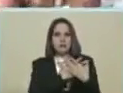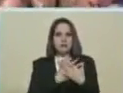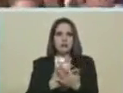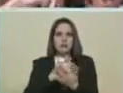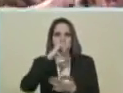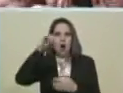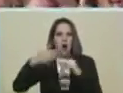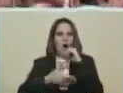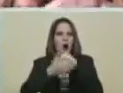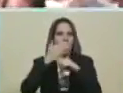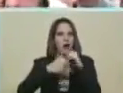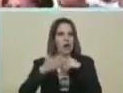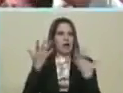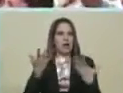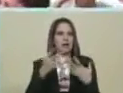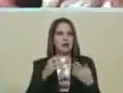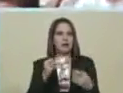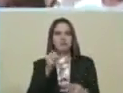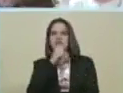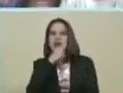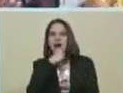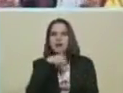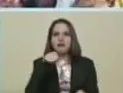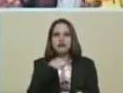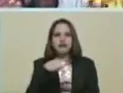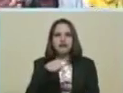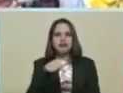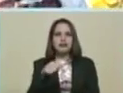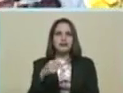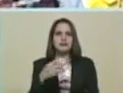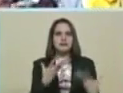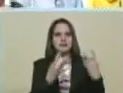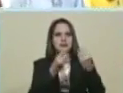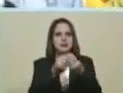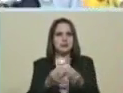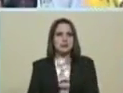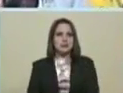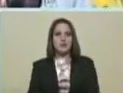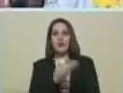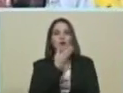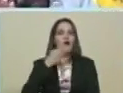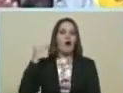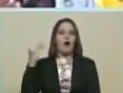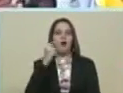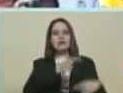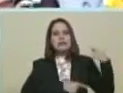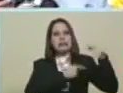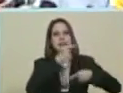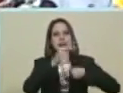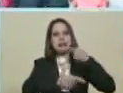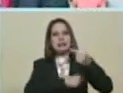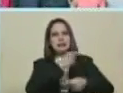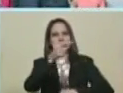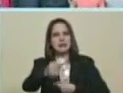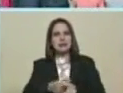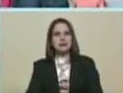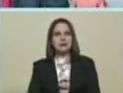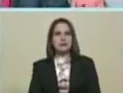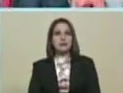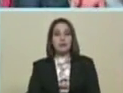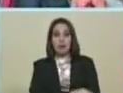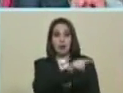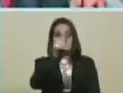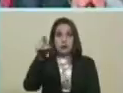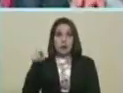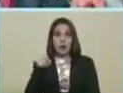Jorge Rodríguez Le mandamos Al viejito Jorge Rodríguez Joven eterno Tenemos En